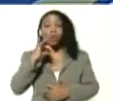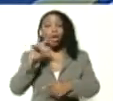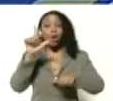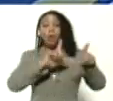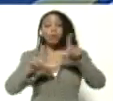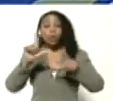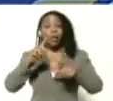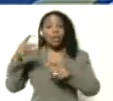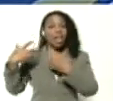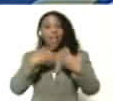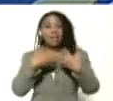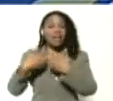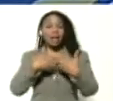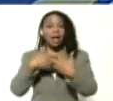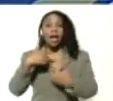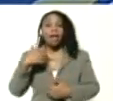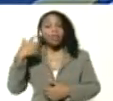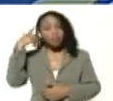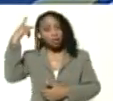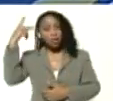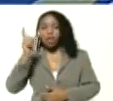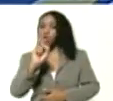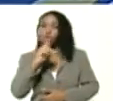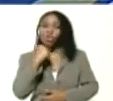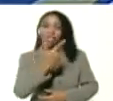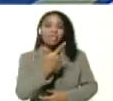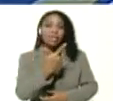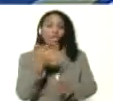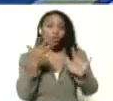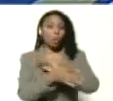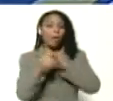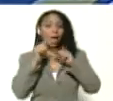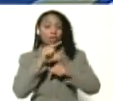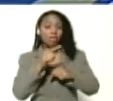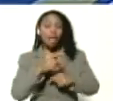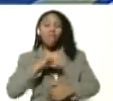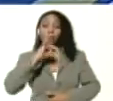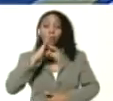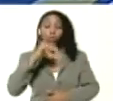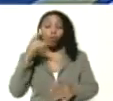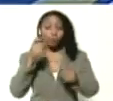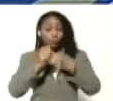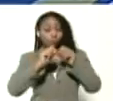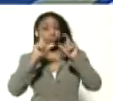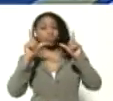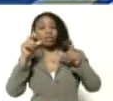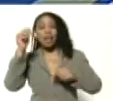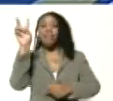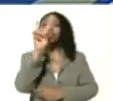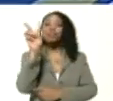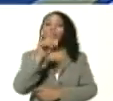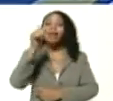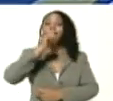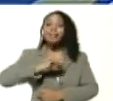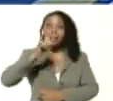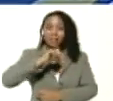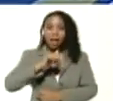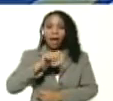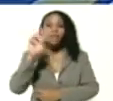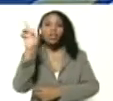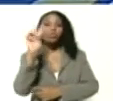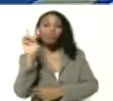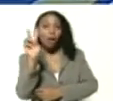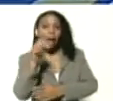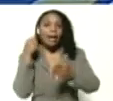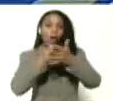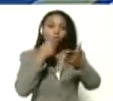de guerra psicológica no dicen al Frenazaré. Son datos increíbles de la Venezuela que resiste, de la Venezuela que lucha, de la